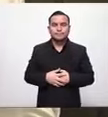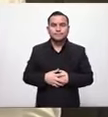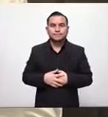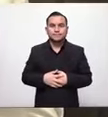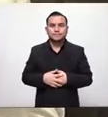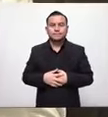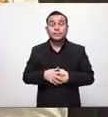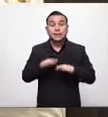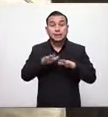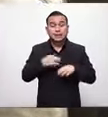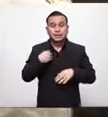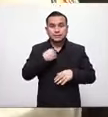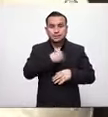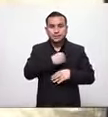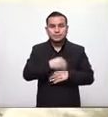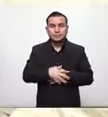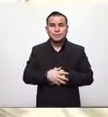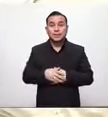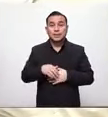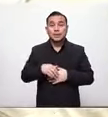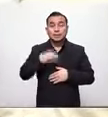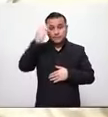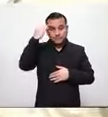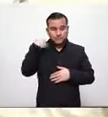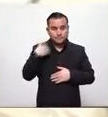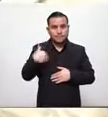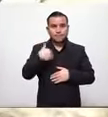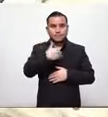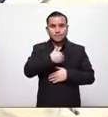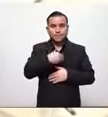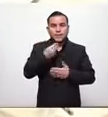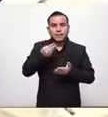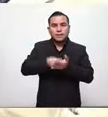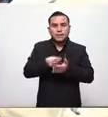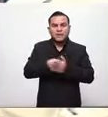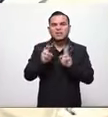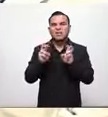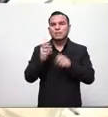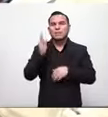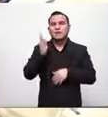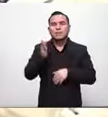Gracias doctor Ministra el tema de los buses